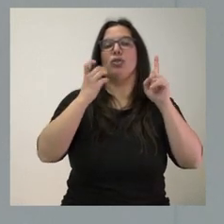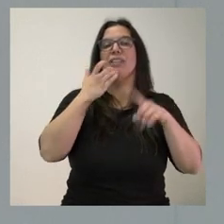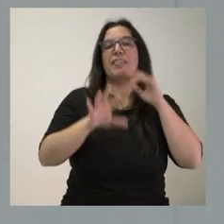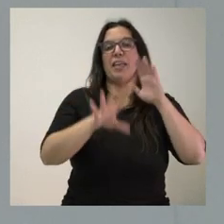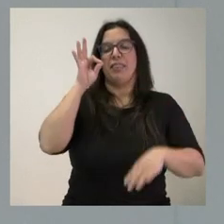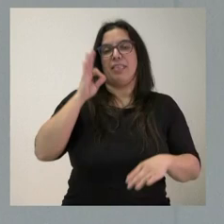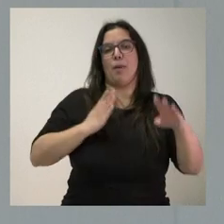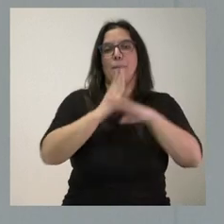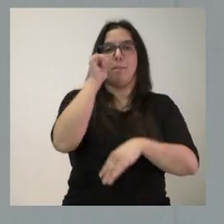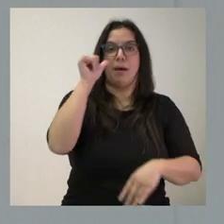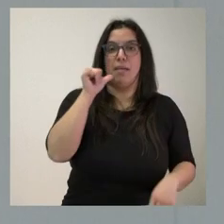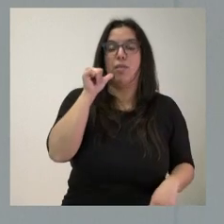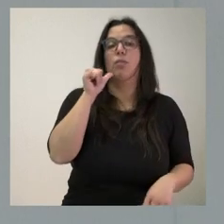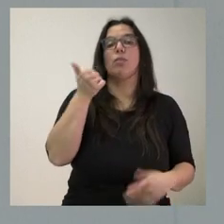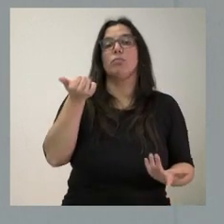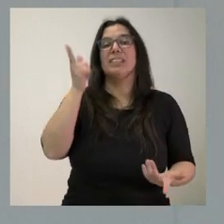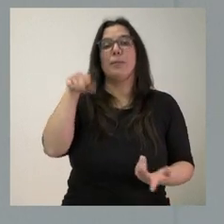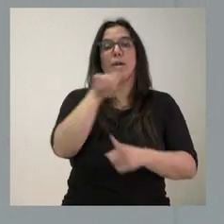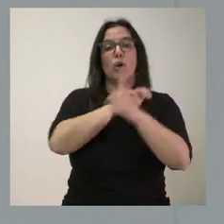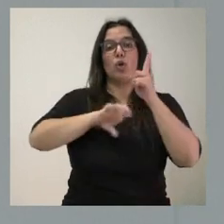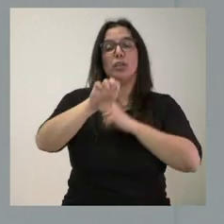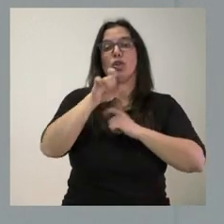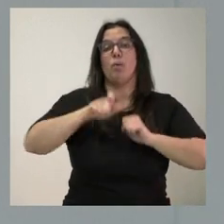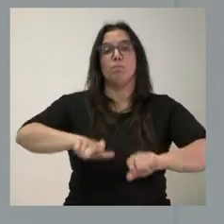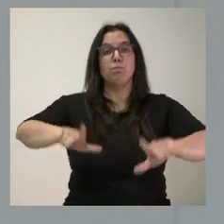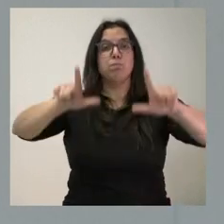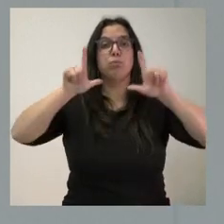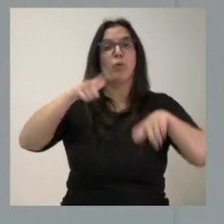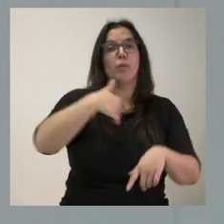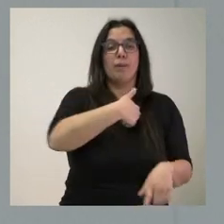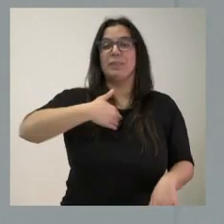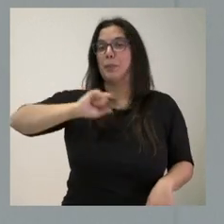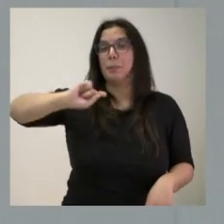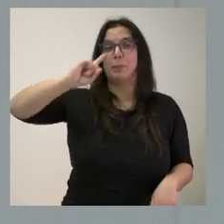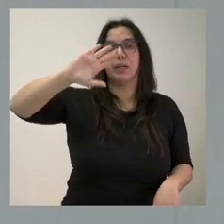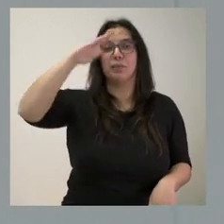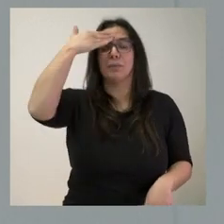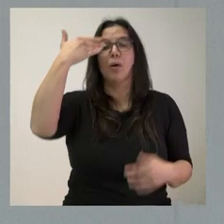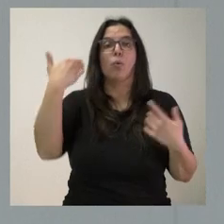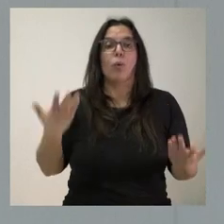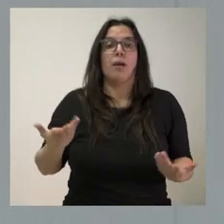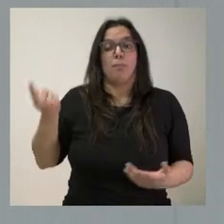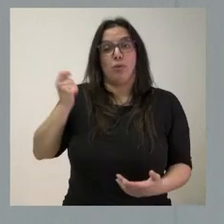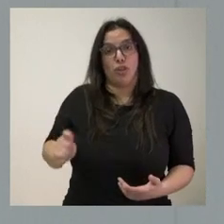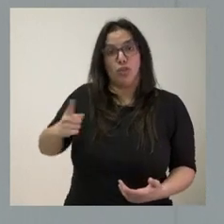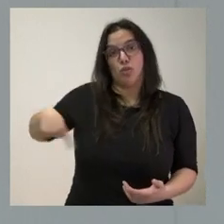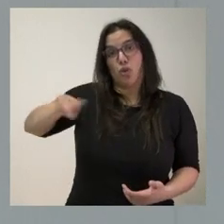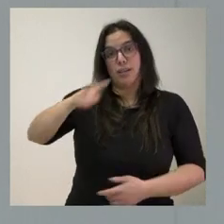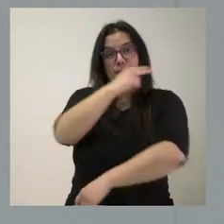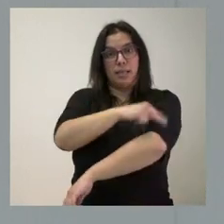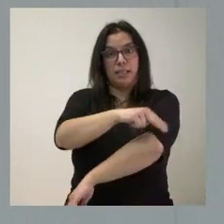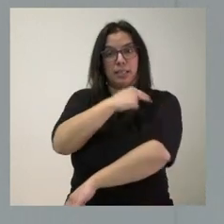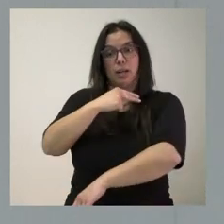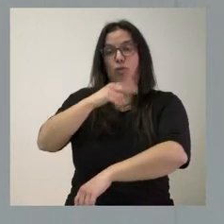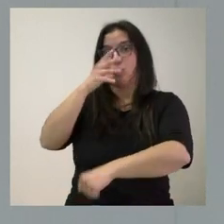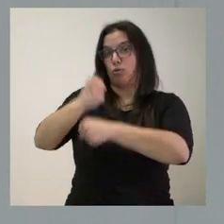embarazo y en un contexto donde el protagonismo y el papel fundamental corresponde tanto a los profesionales sanitarios en el ejercicio